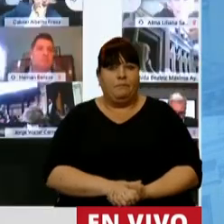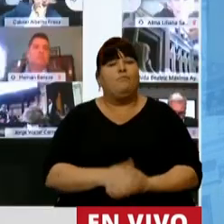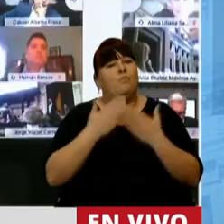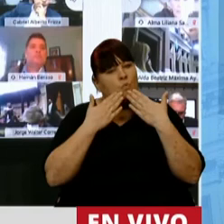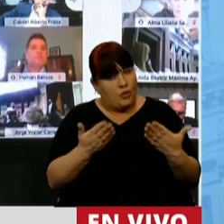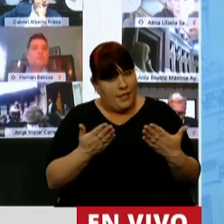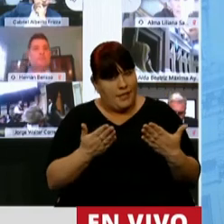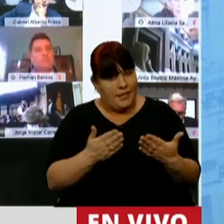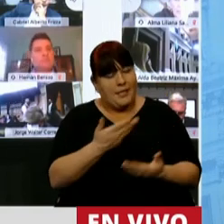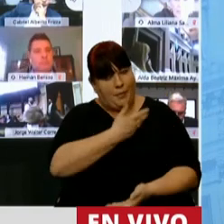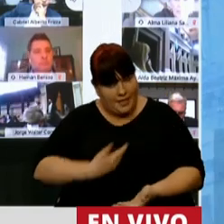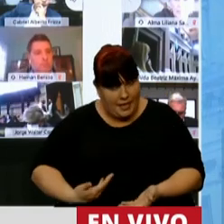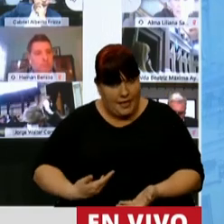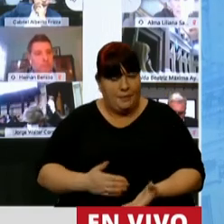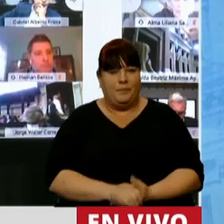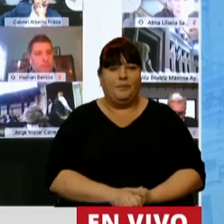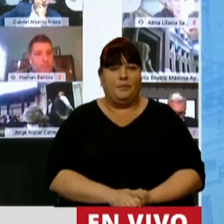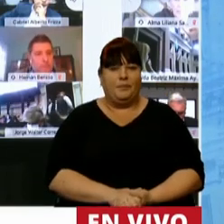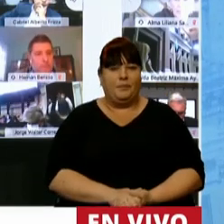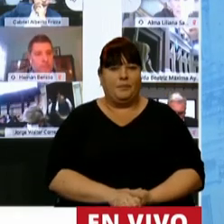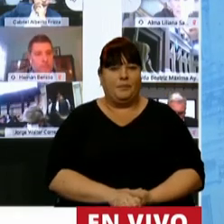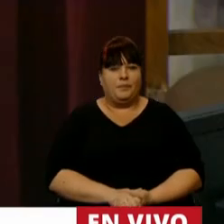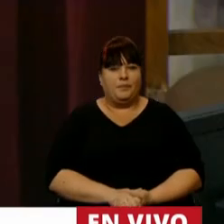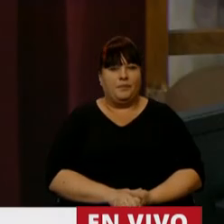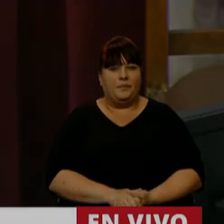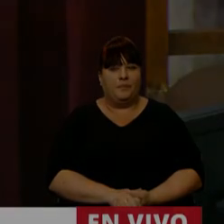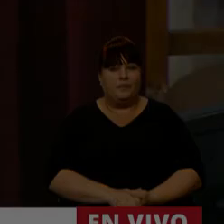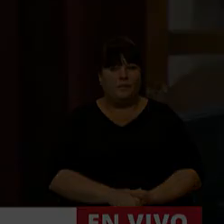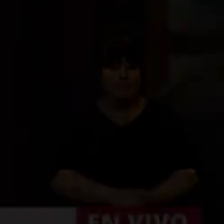muchas gracias señora Presidenta gracias diputado en uso de la palabra